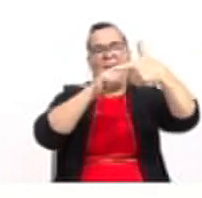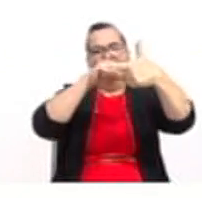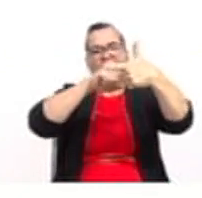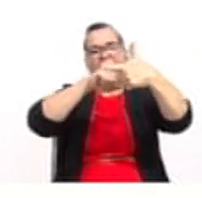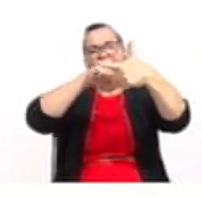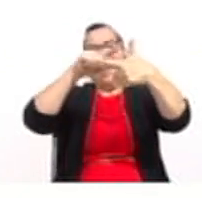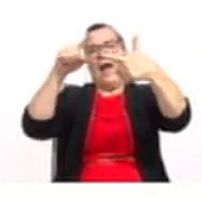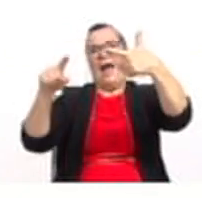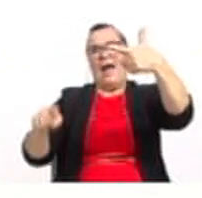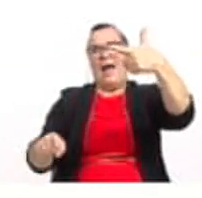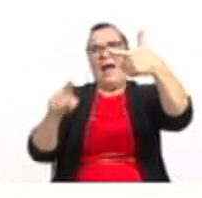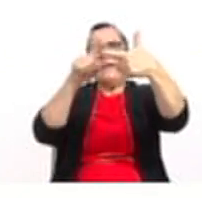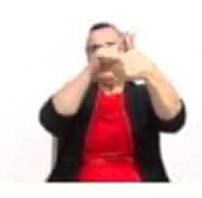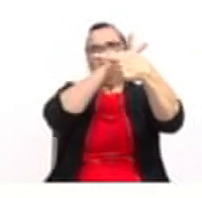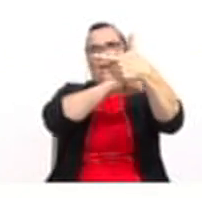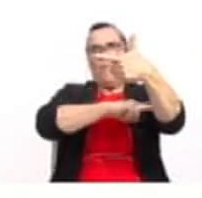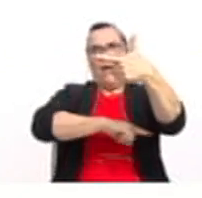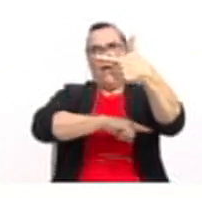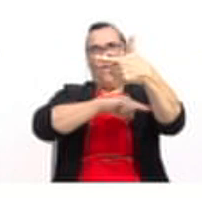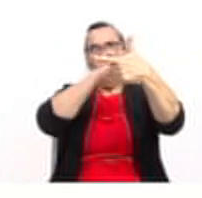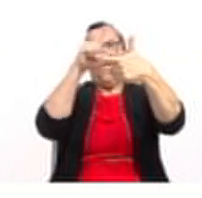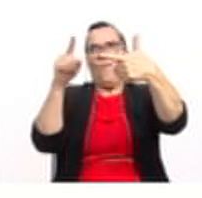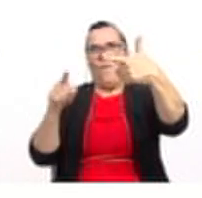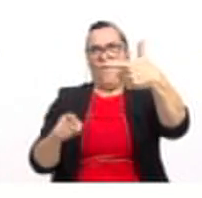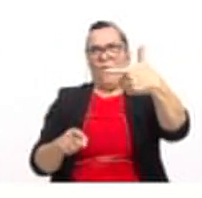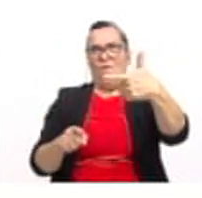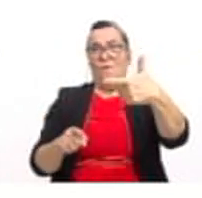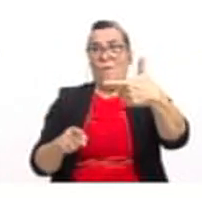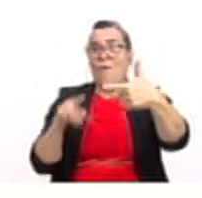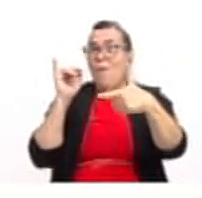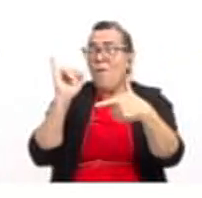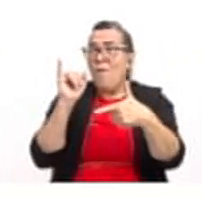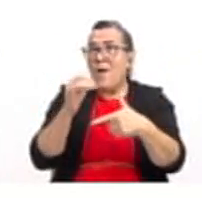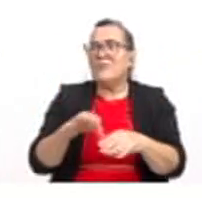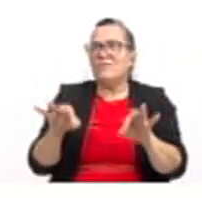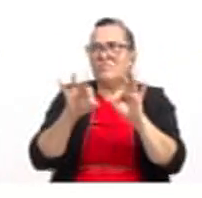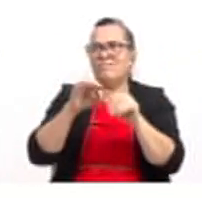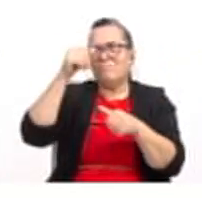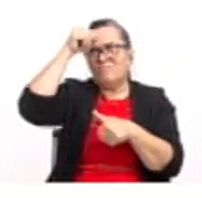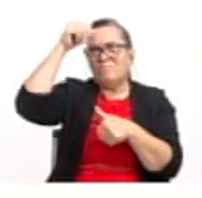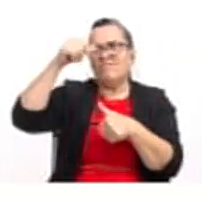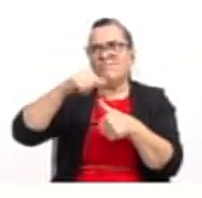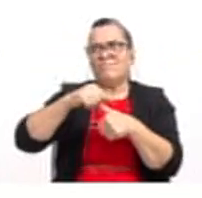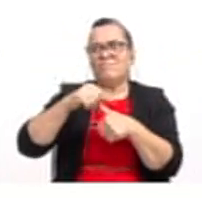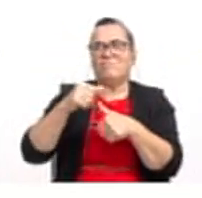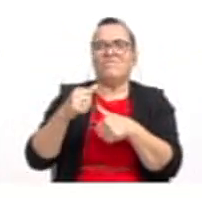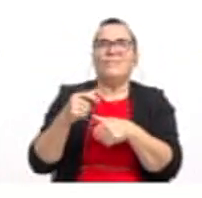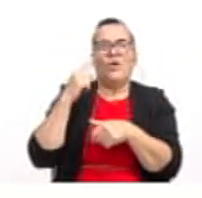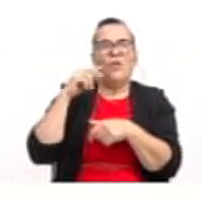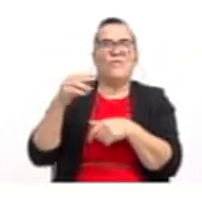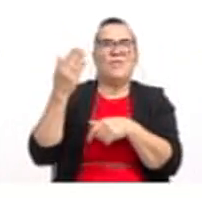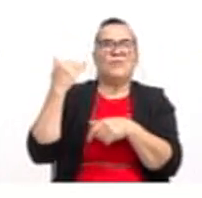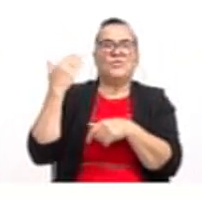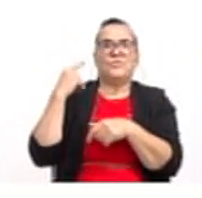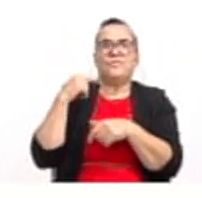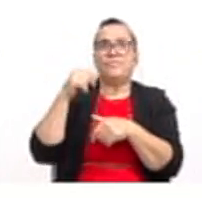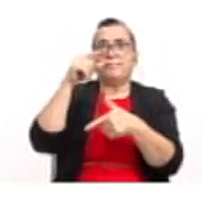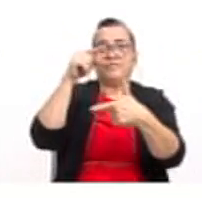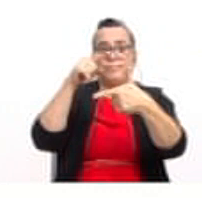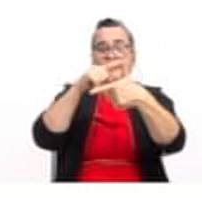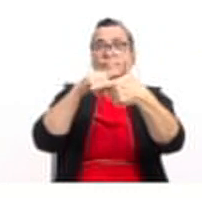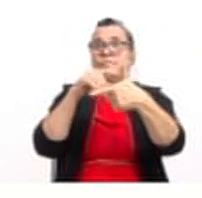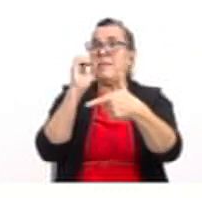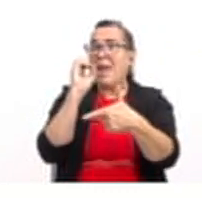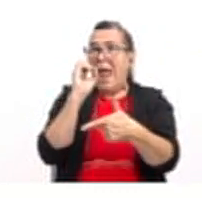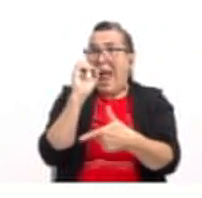hacia abajo. Sería cóncava hacia abajo. Eso es importante recordarlo. Eso lo vimos en nuestra clase anterior. Recuerden que a no puede